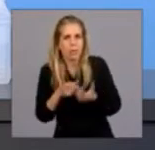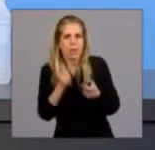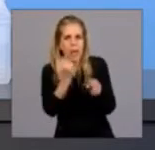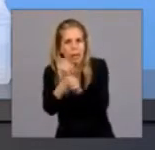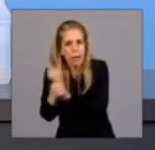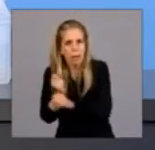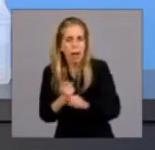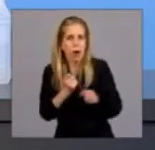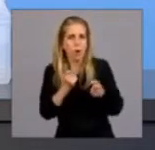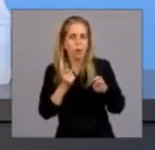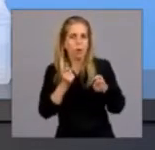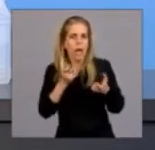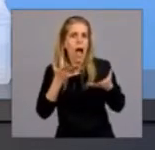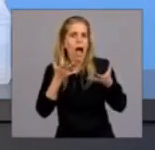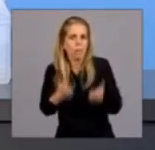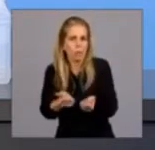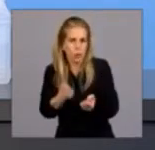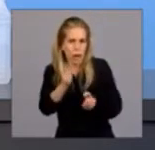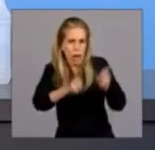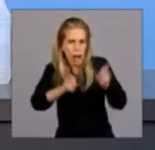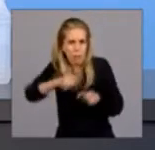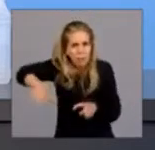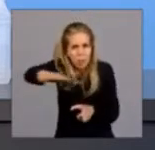desprotegidos en la Argentina.